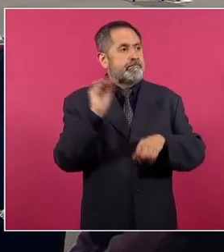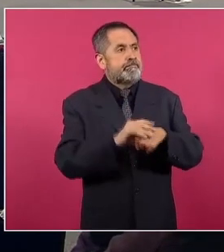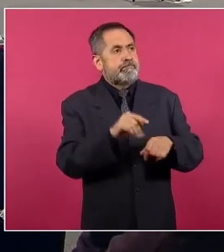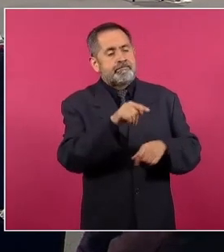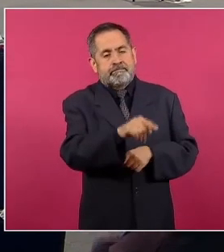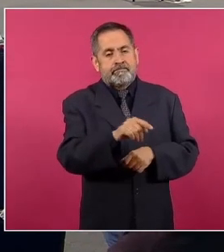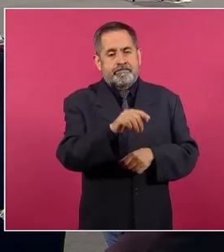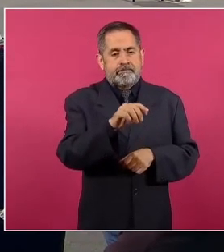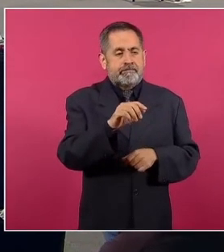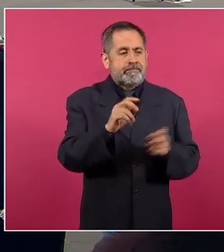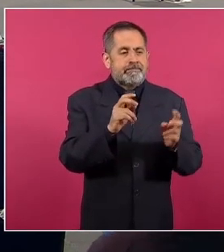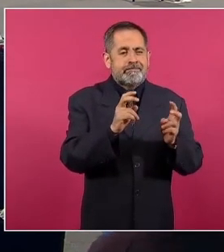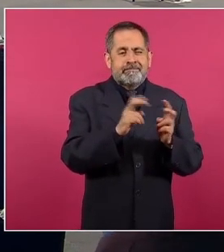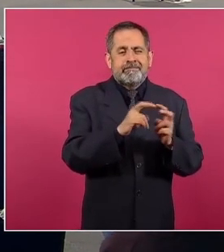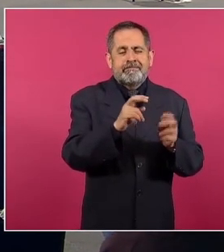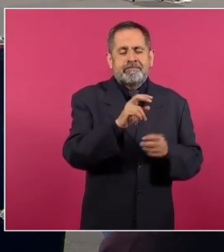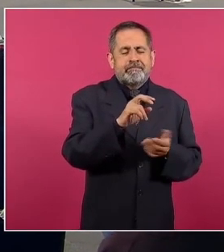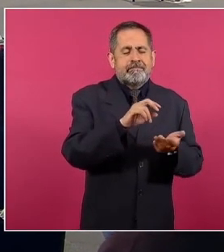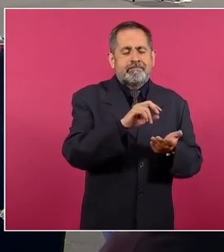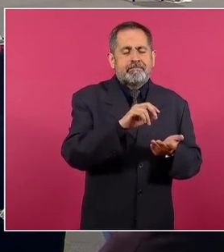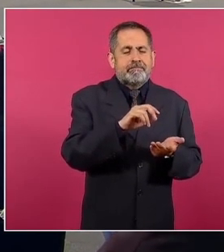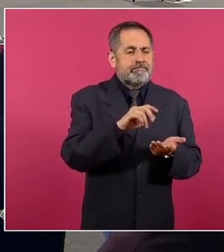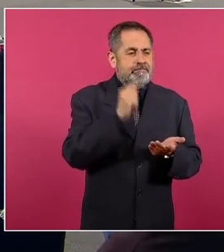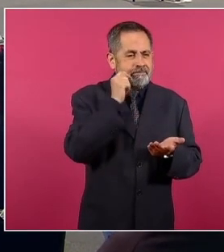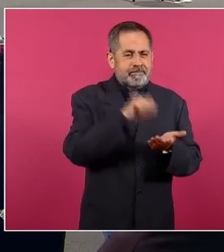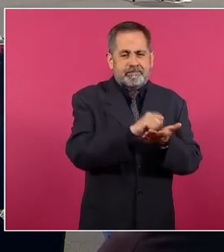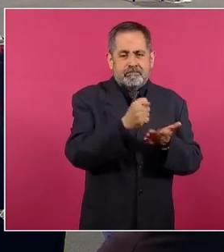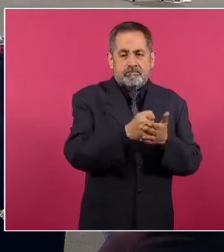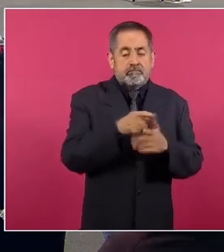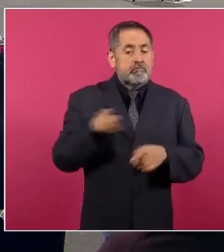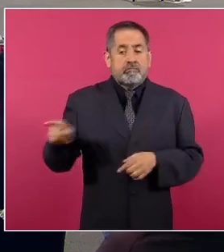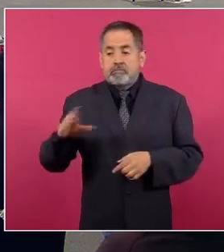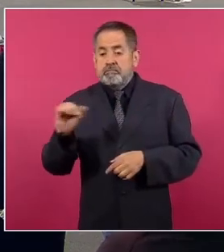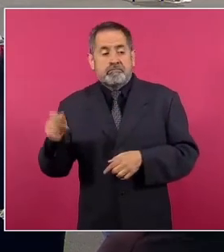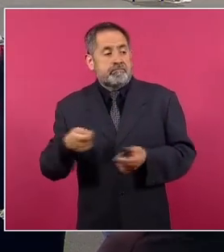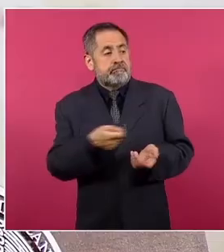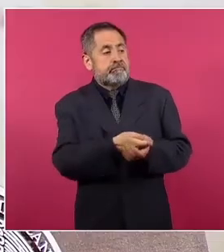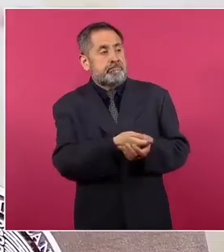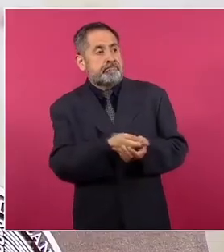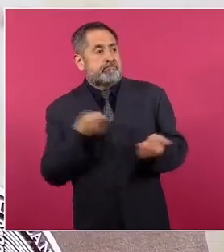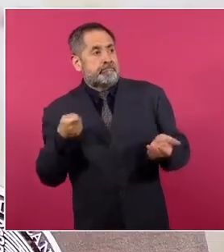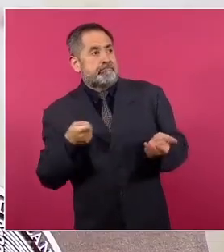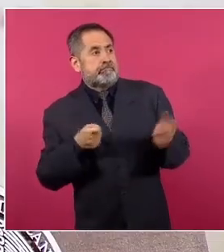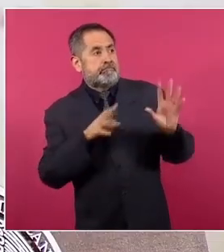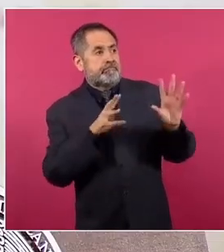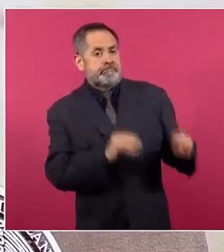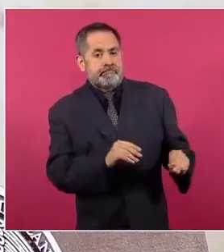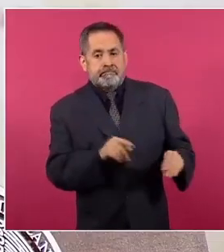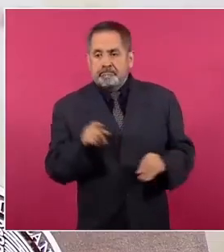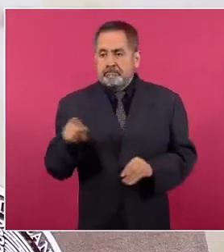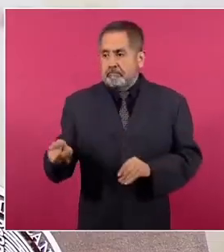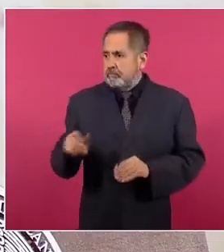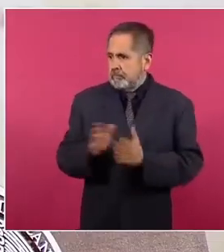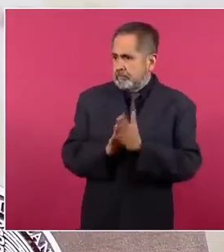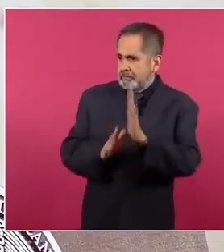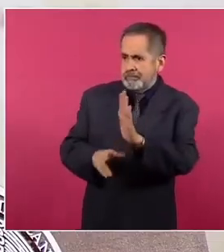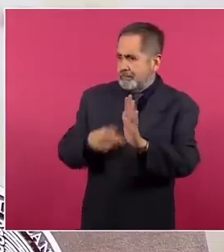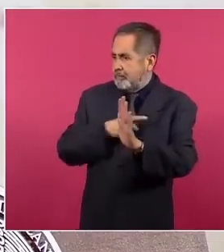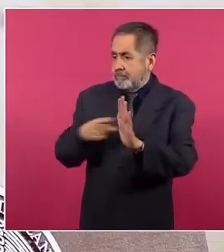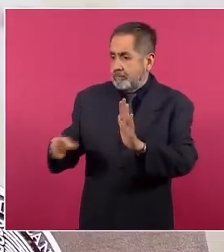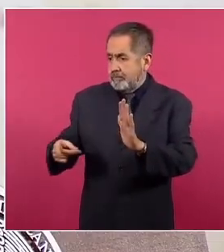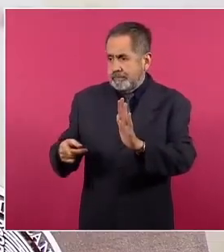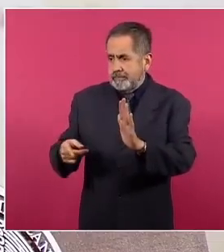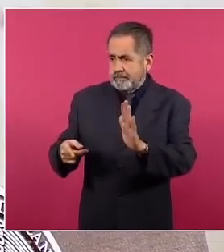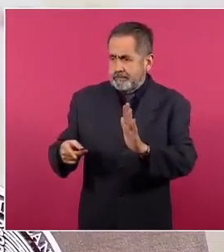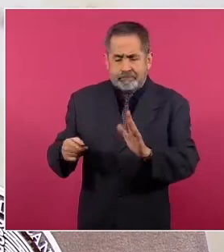fue desconectada por la Comisión Federal de Electricidad, contraviniendo una orden judicial, lo cual es